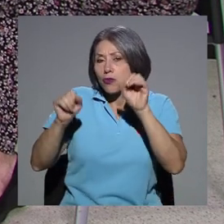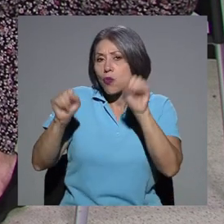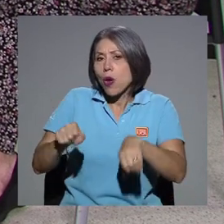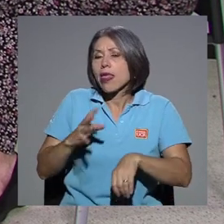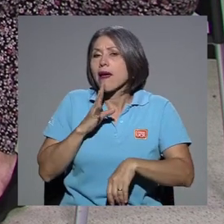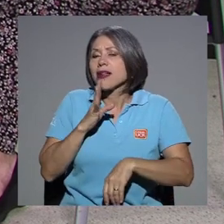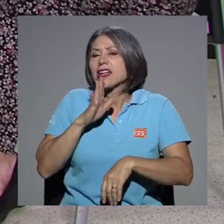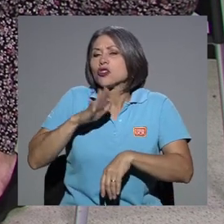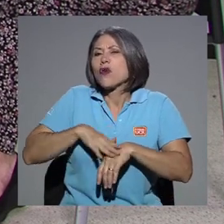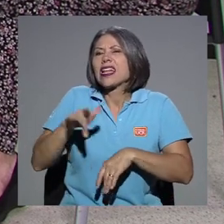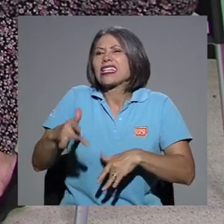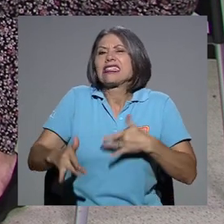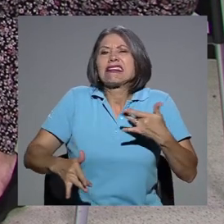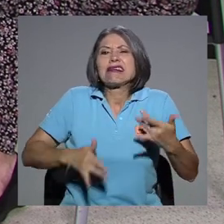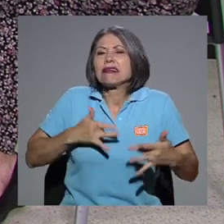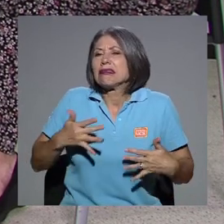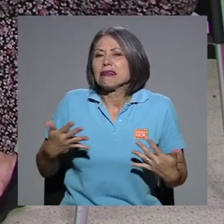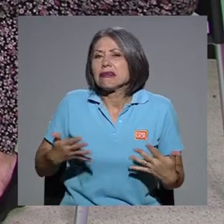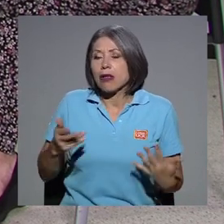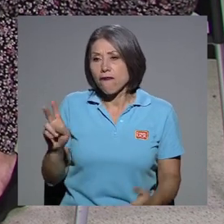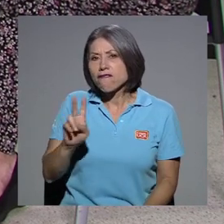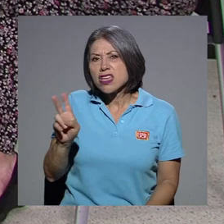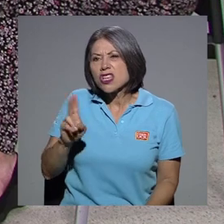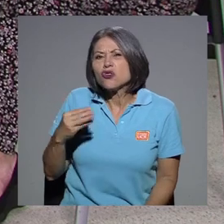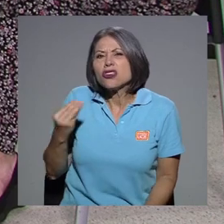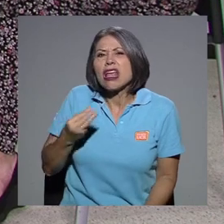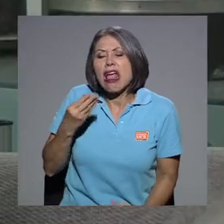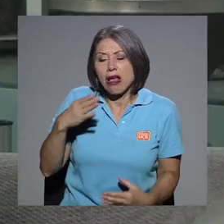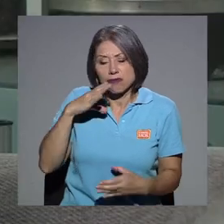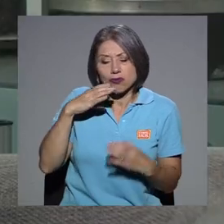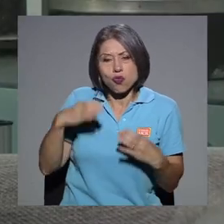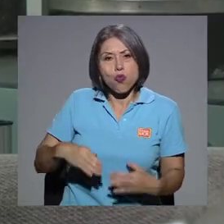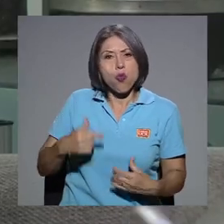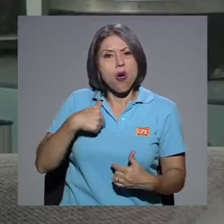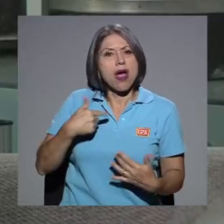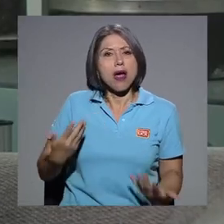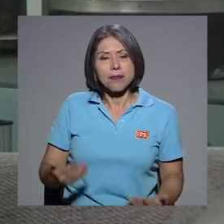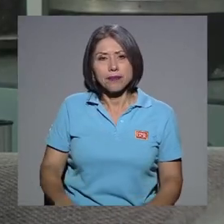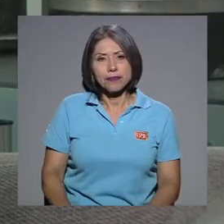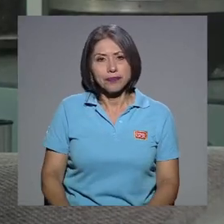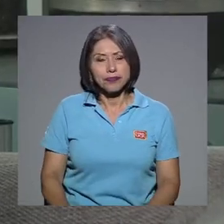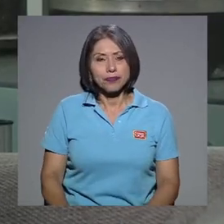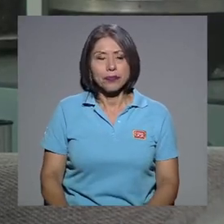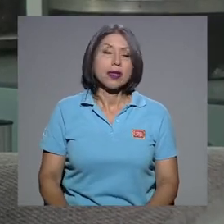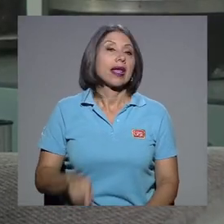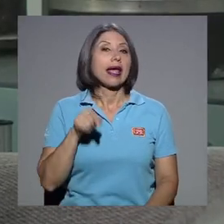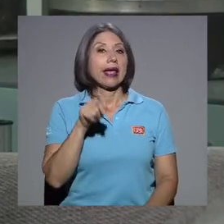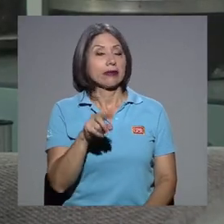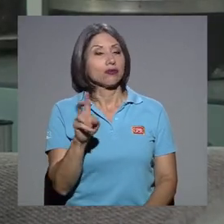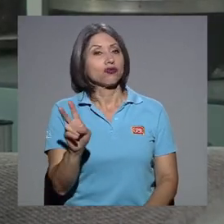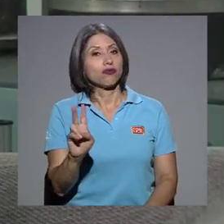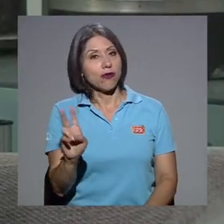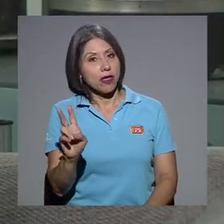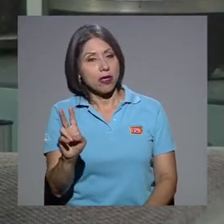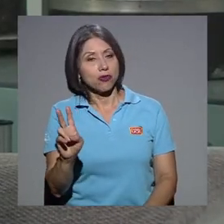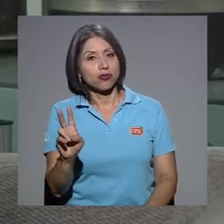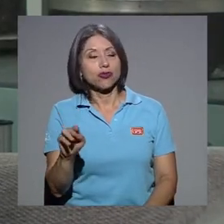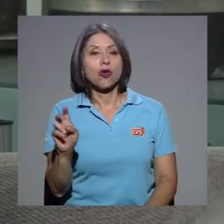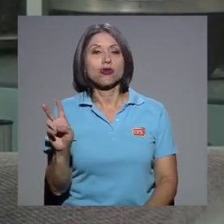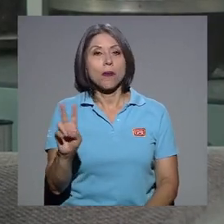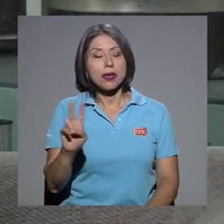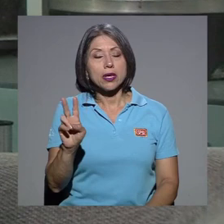esos síntomas? ¿Qué es lo que hacen estos virus en el cuerpo del ser humano? Estos virus, ¿verdad? Son virus